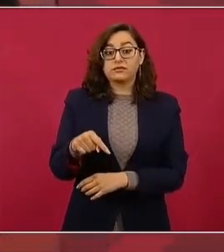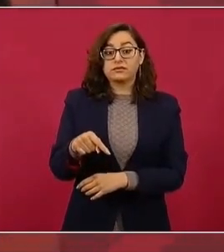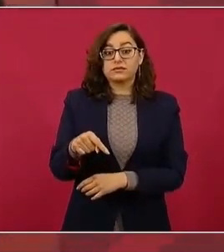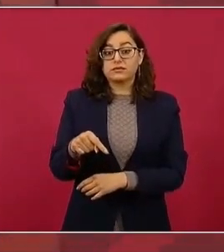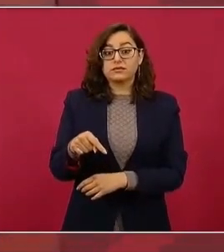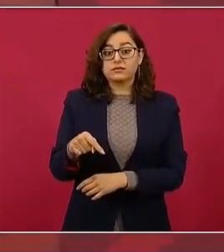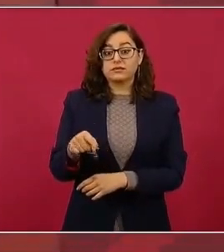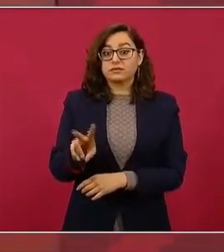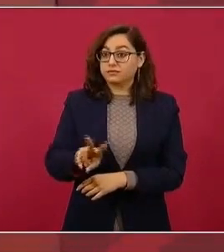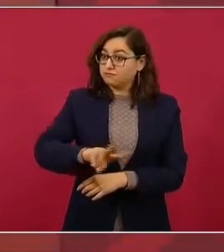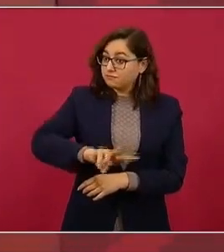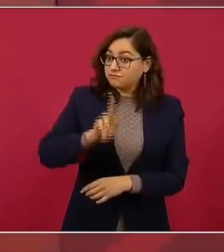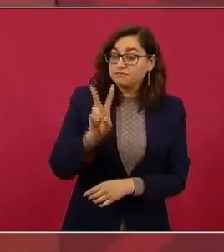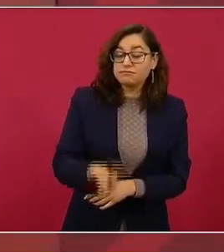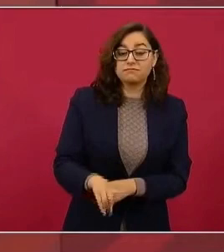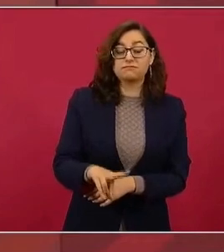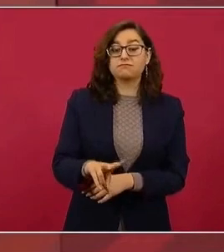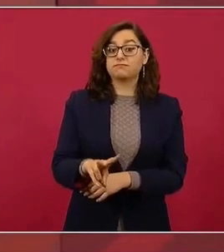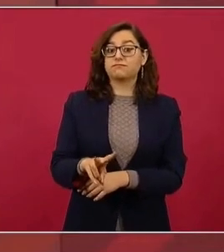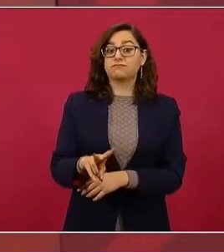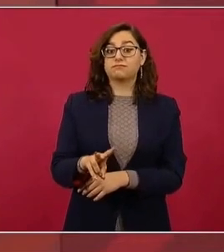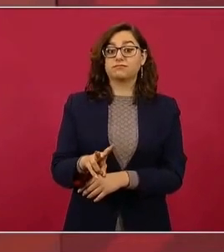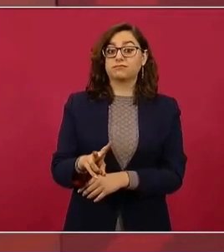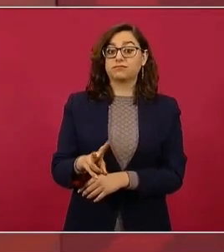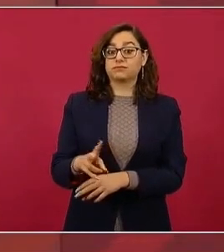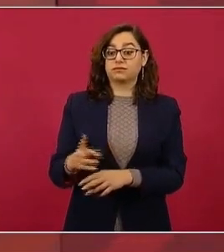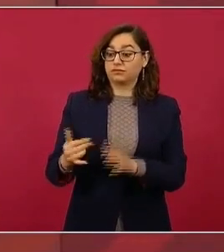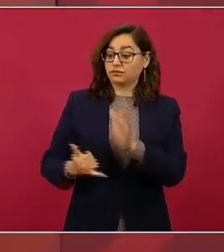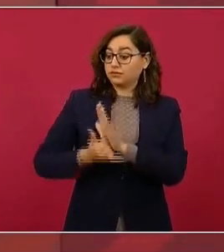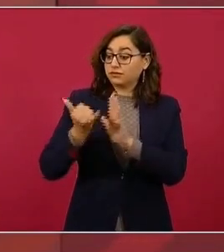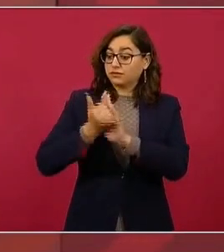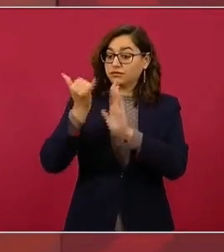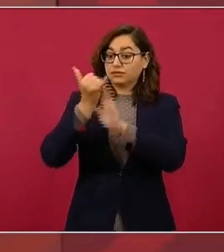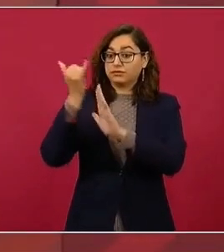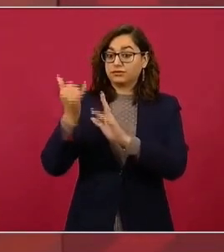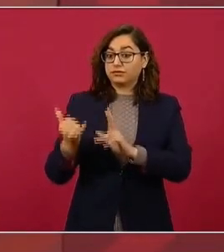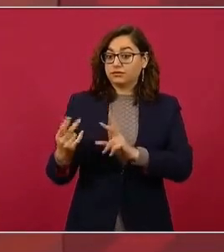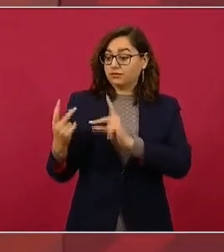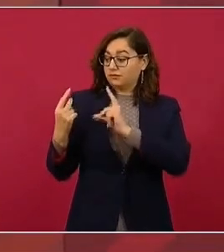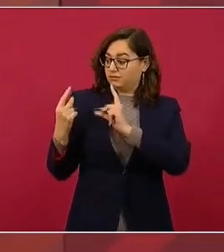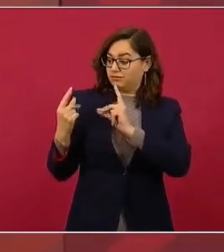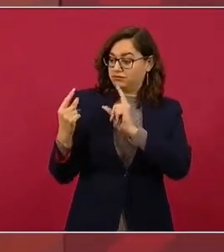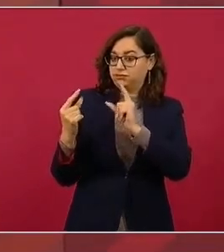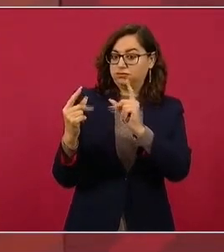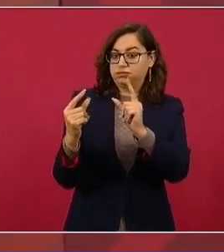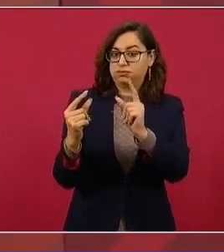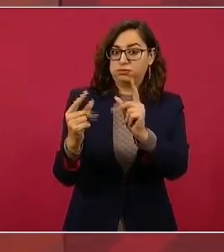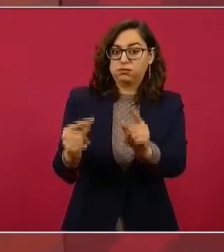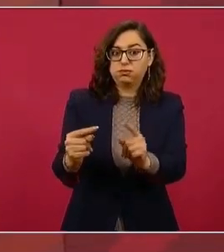una de las obras que se terminó con menos tiempo,